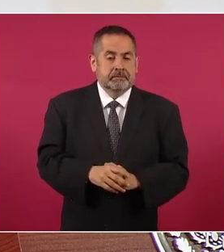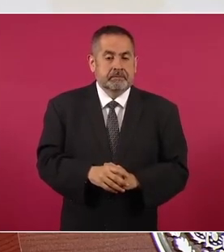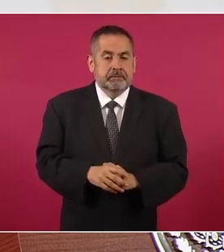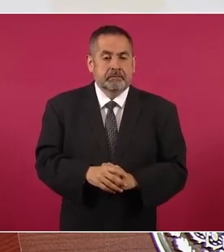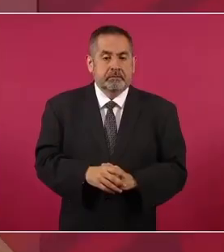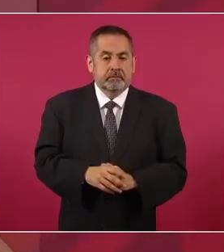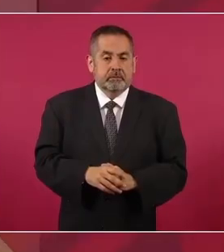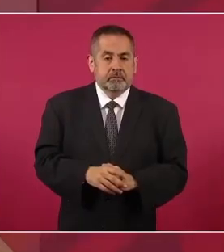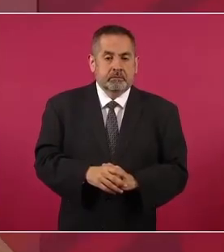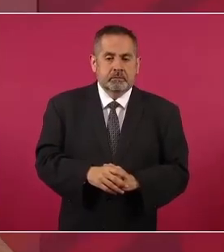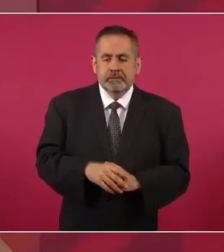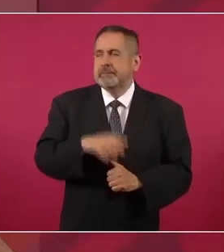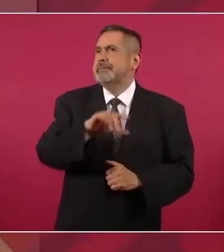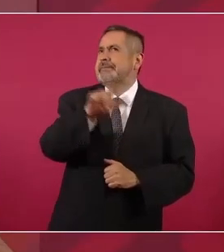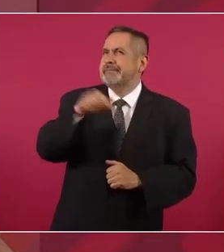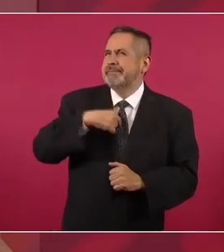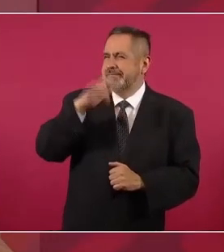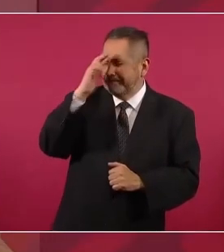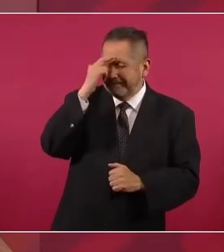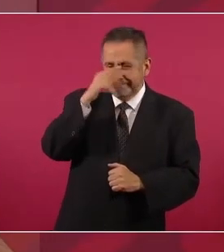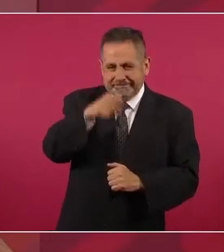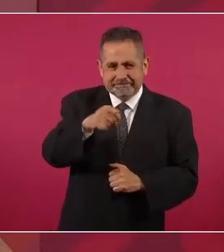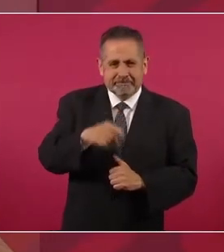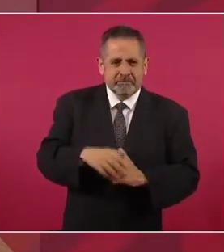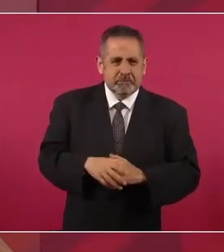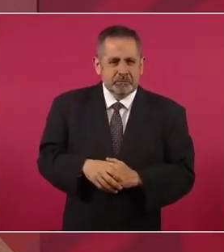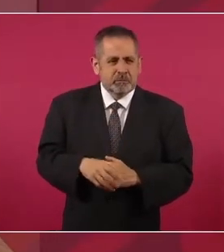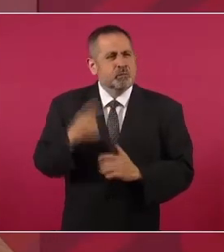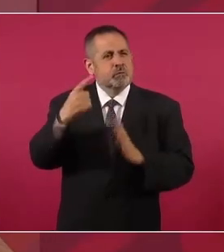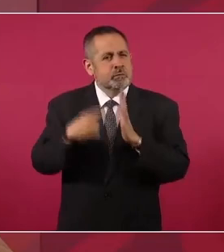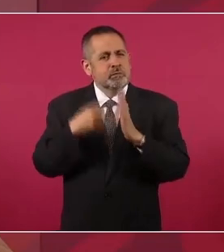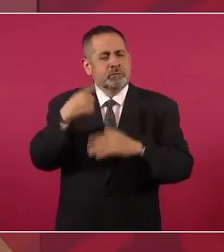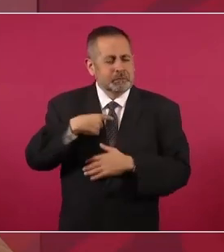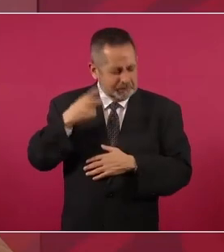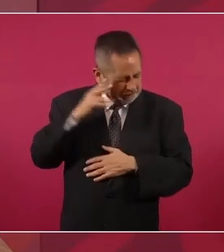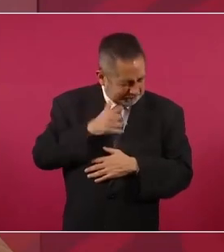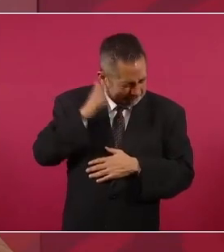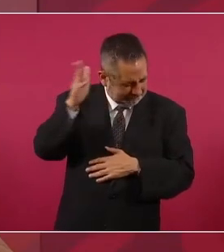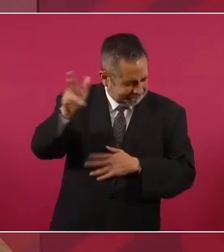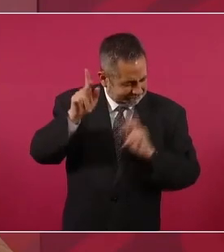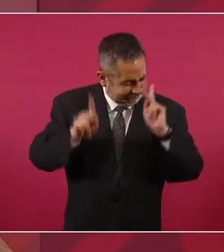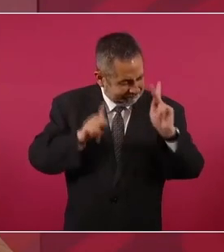Y luego me acuerdo que fui una vez de visita